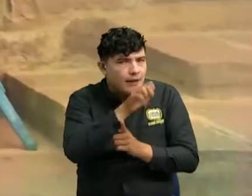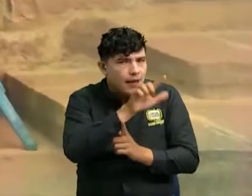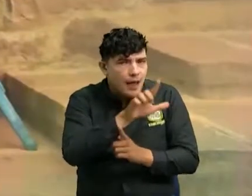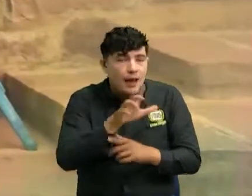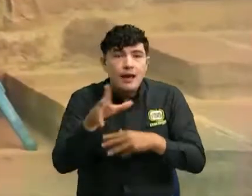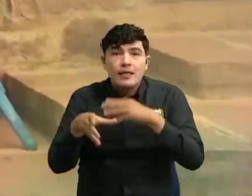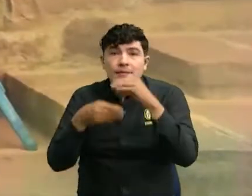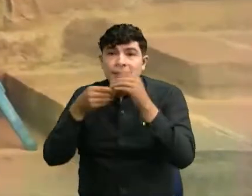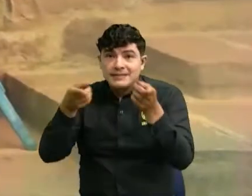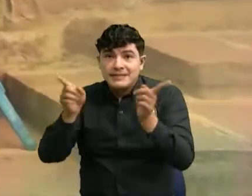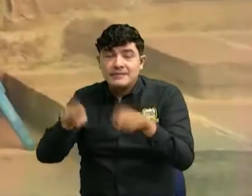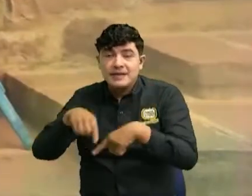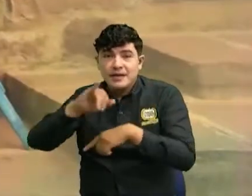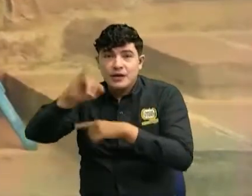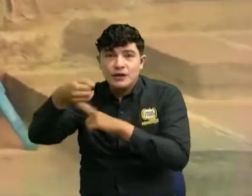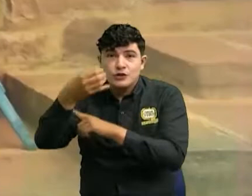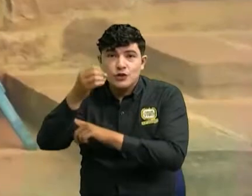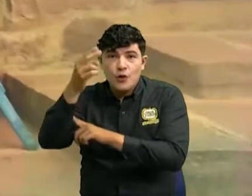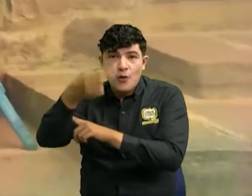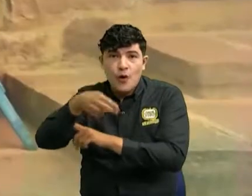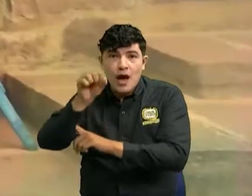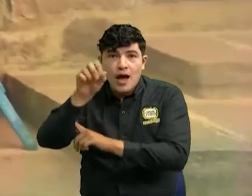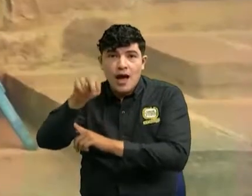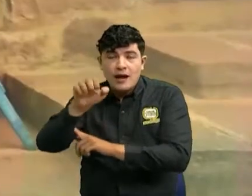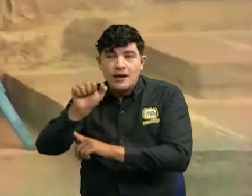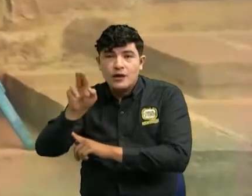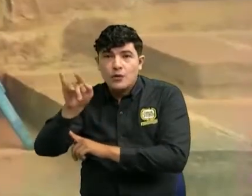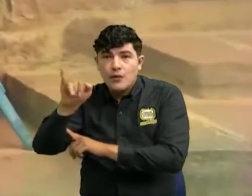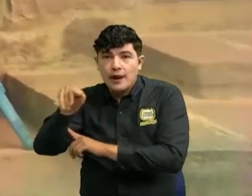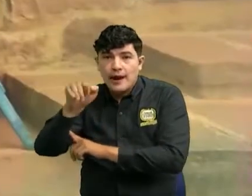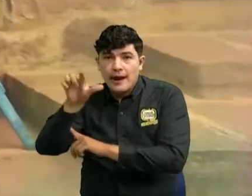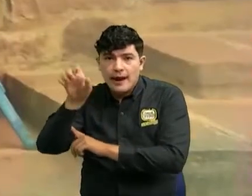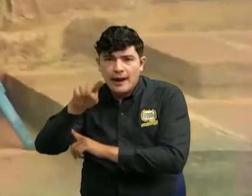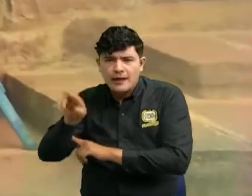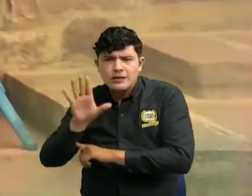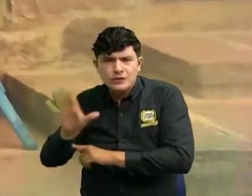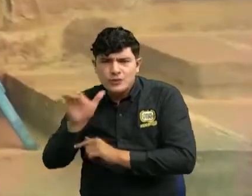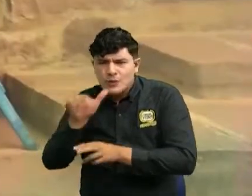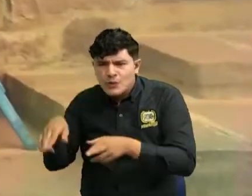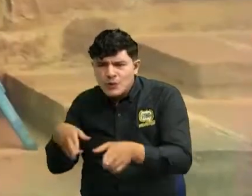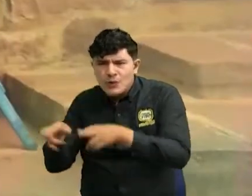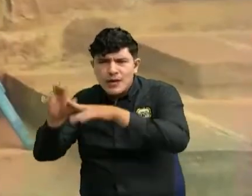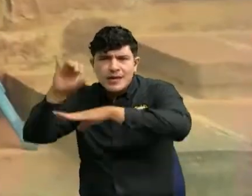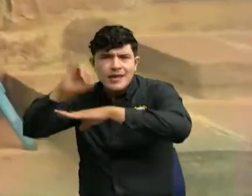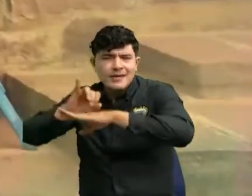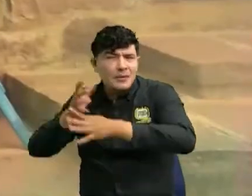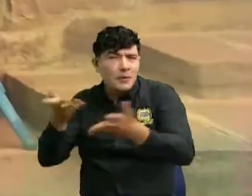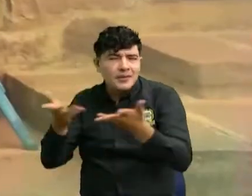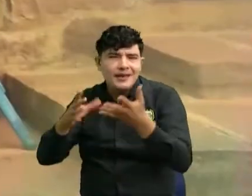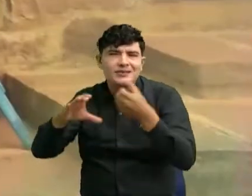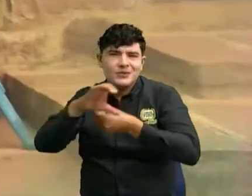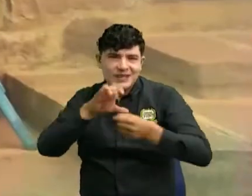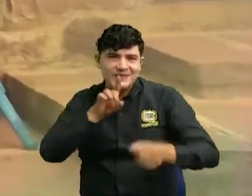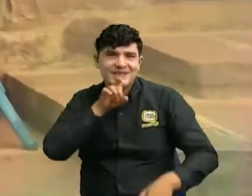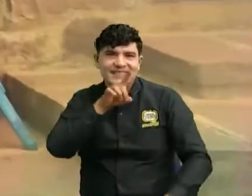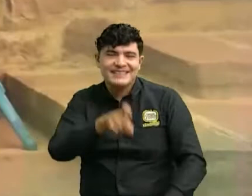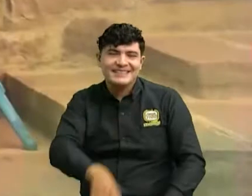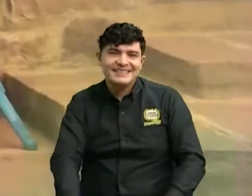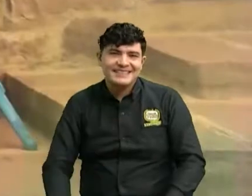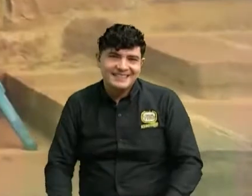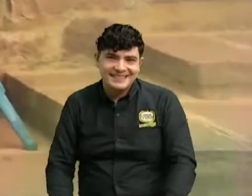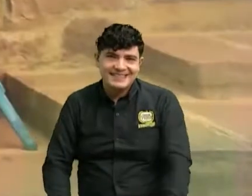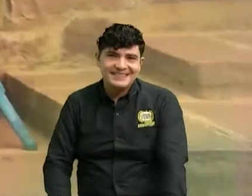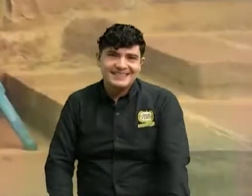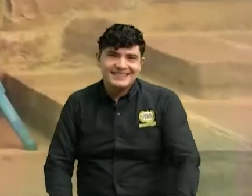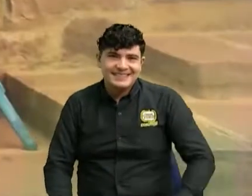Joana Rugeles desde la quebrada la iglesia imagino que es en Bucaramanga así es